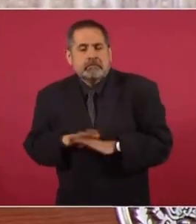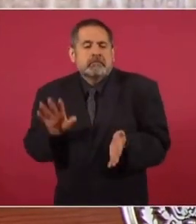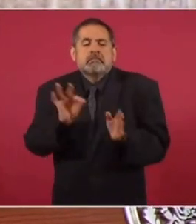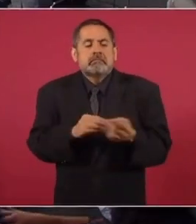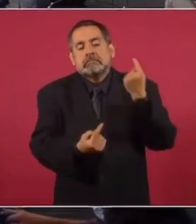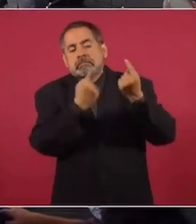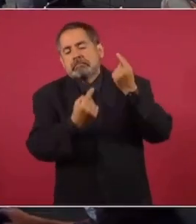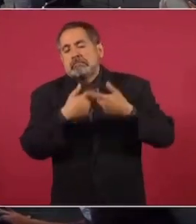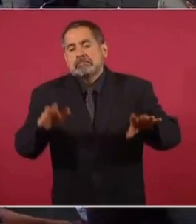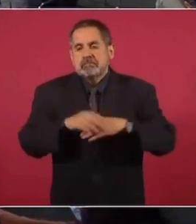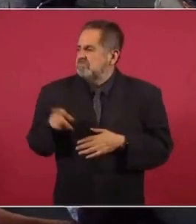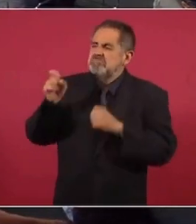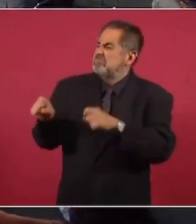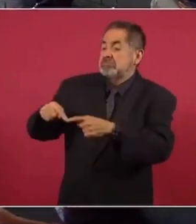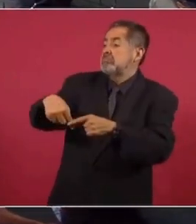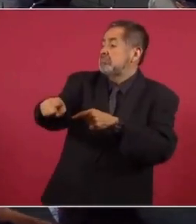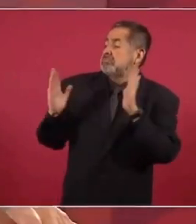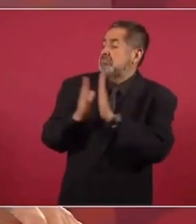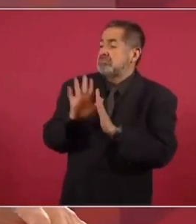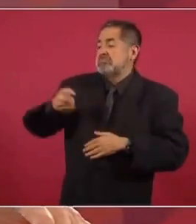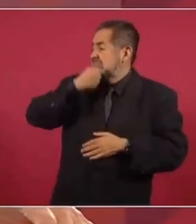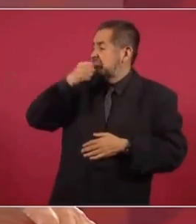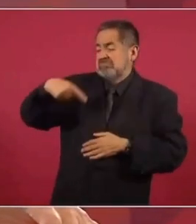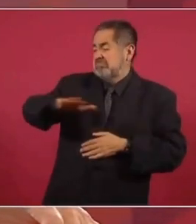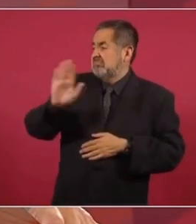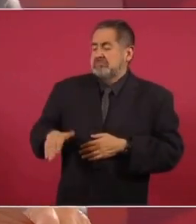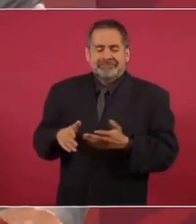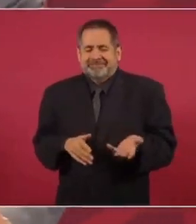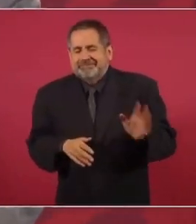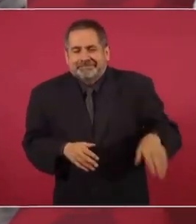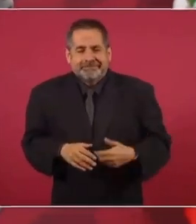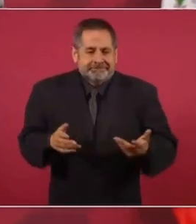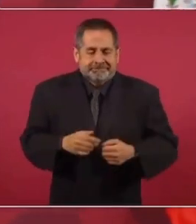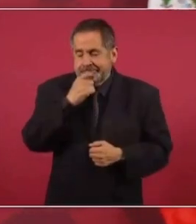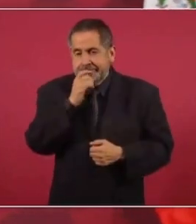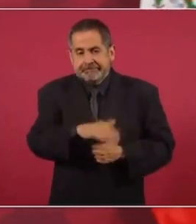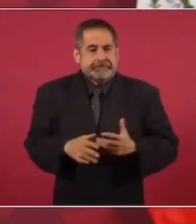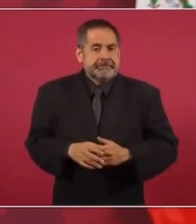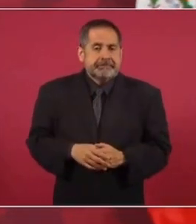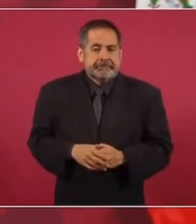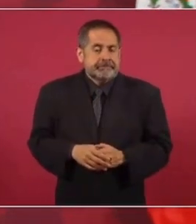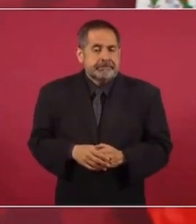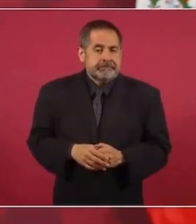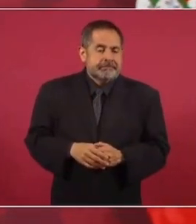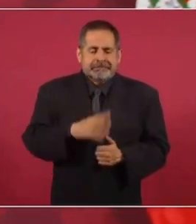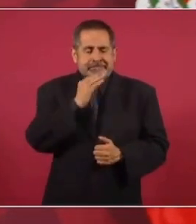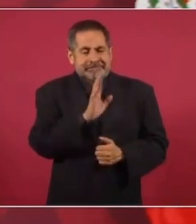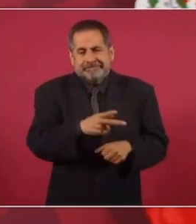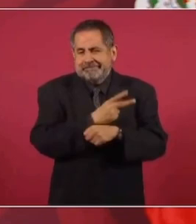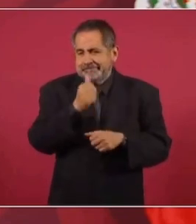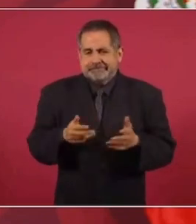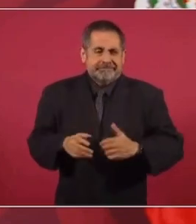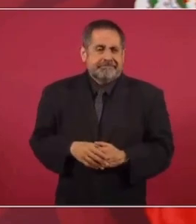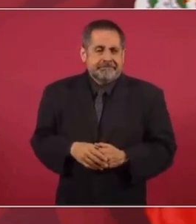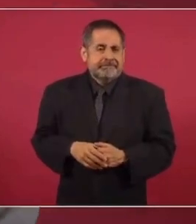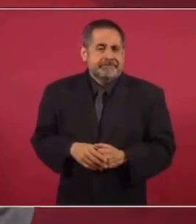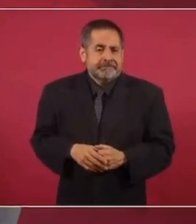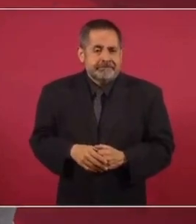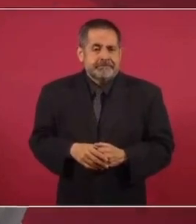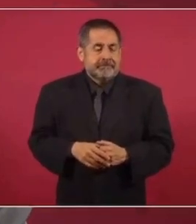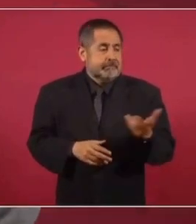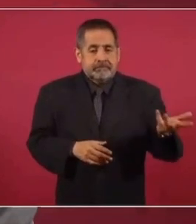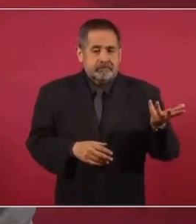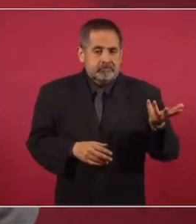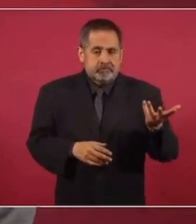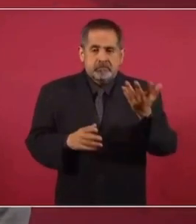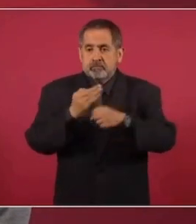insultos, ya me voy a morir, ya estoy chocheando, pero eso no es nada. No hay